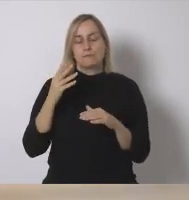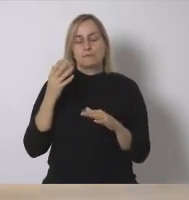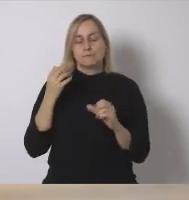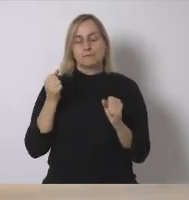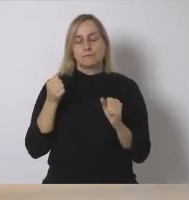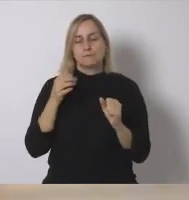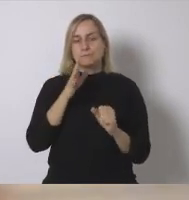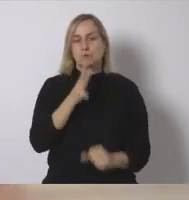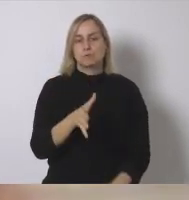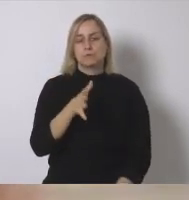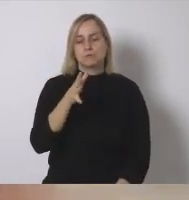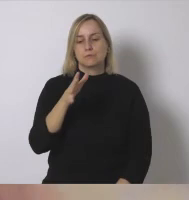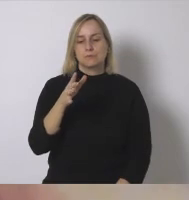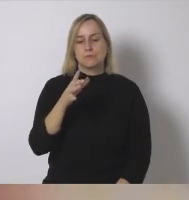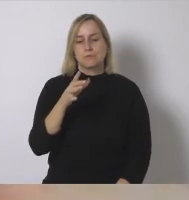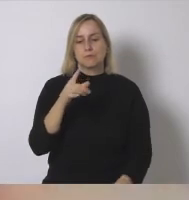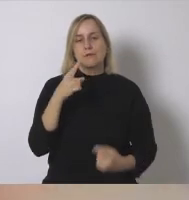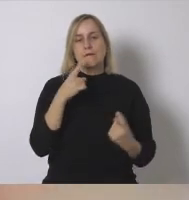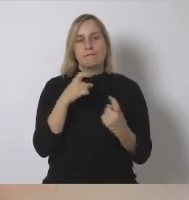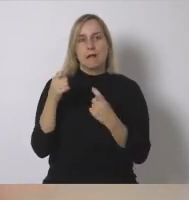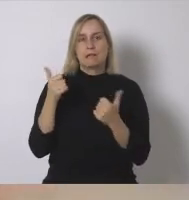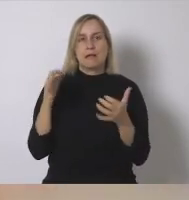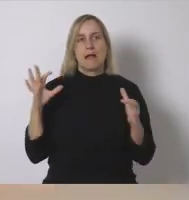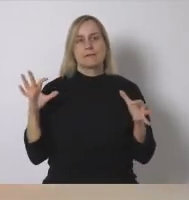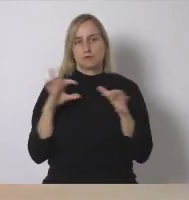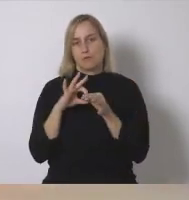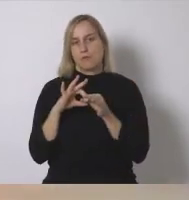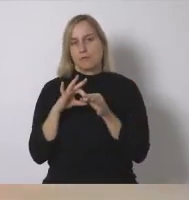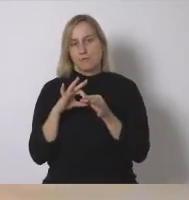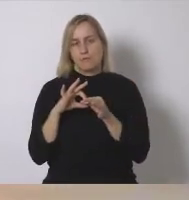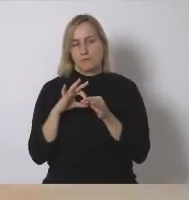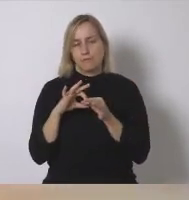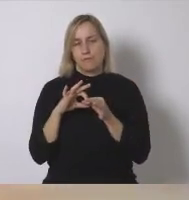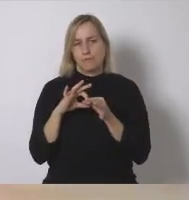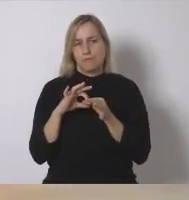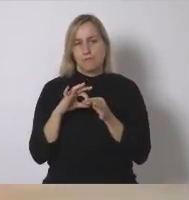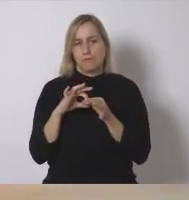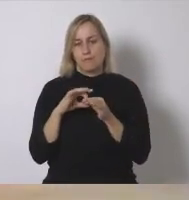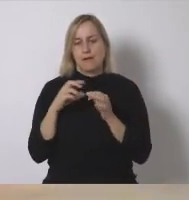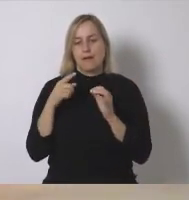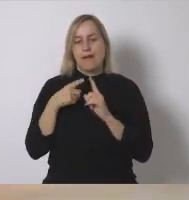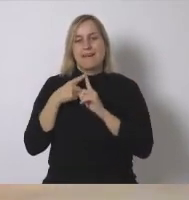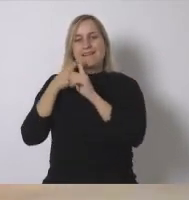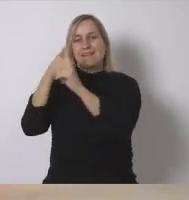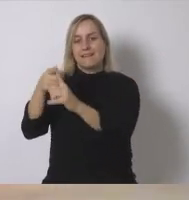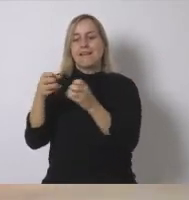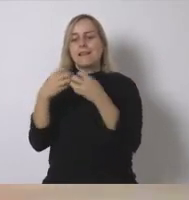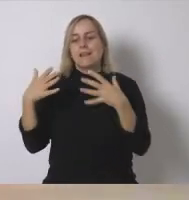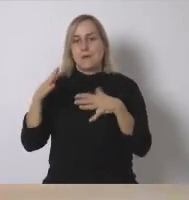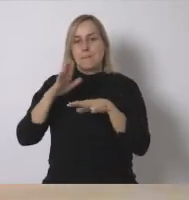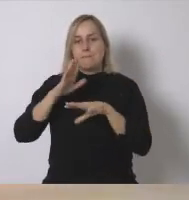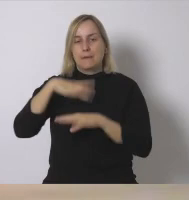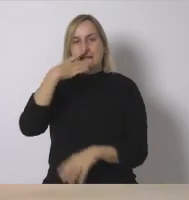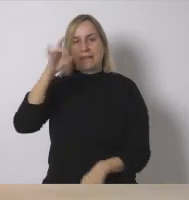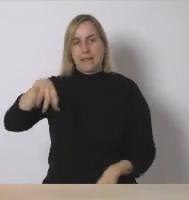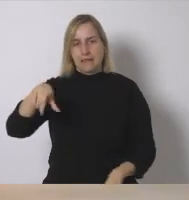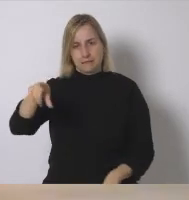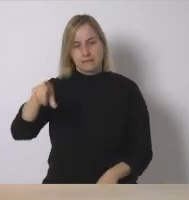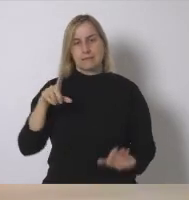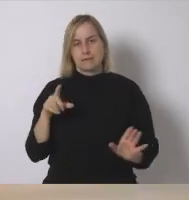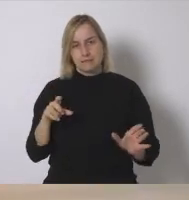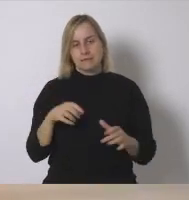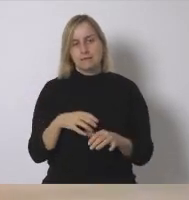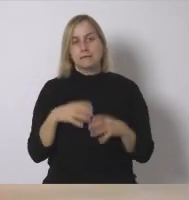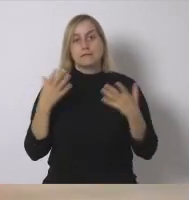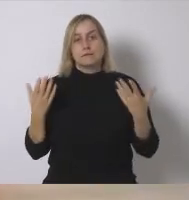o sea le faltaría estar asociado al destino final de la energía ¿sabes? entonces